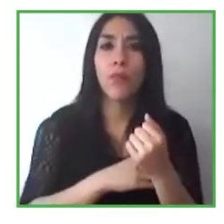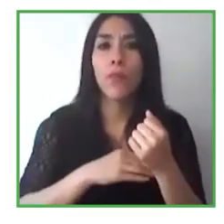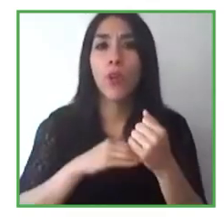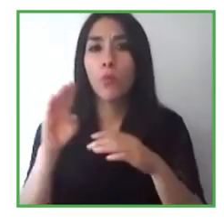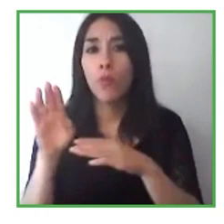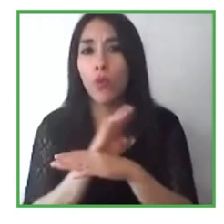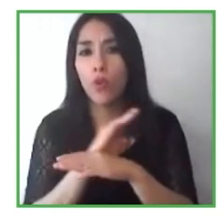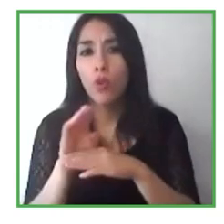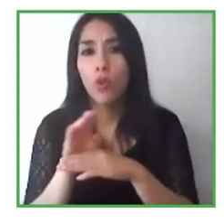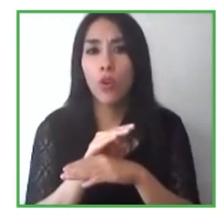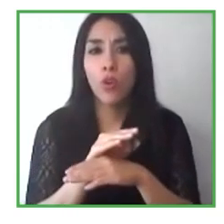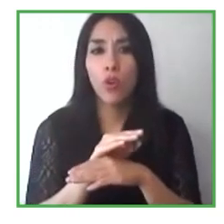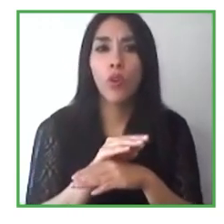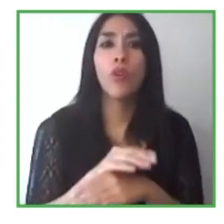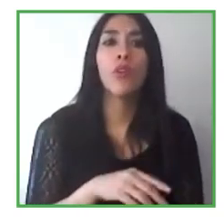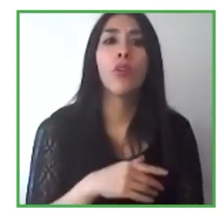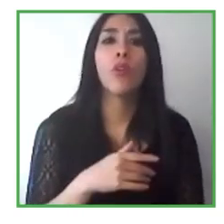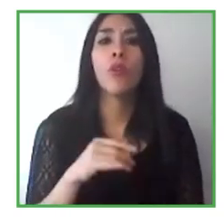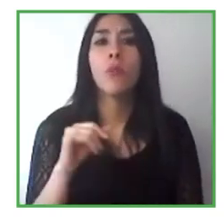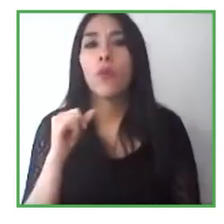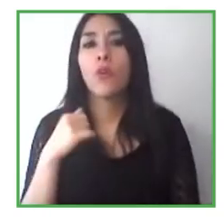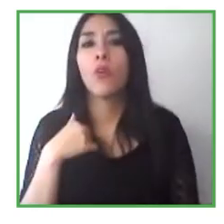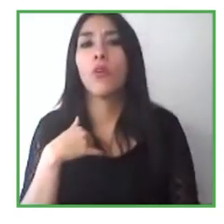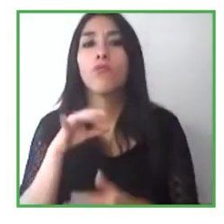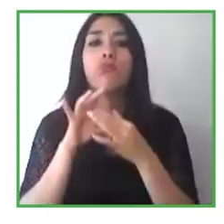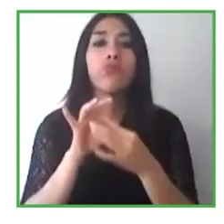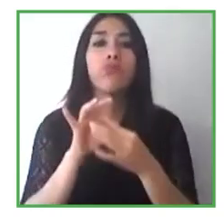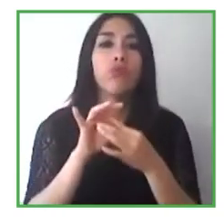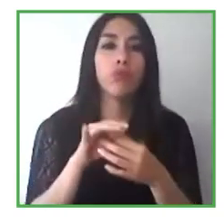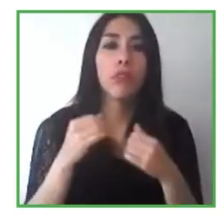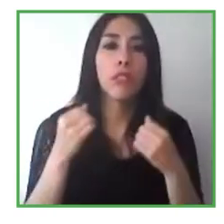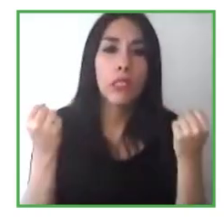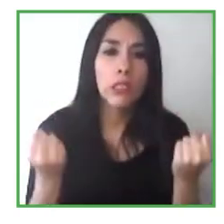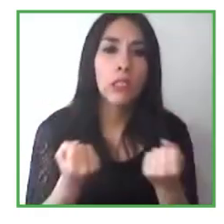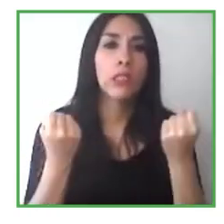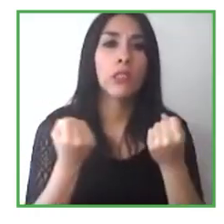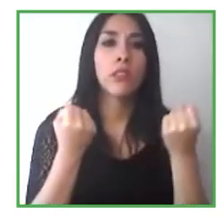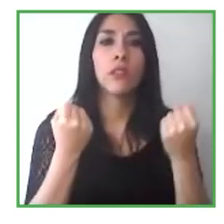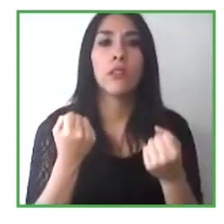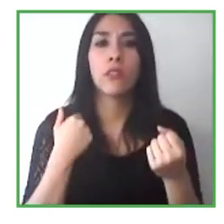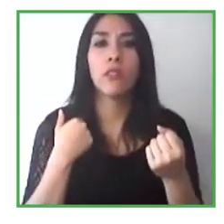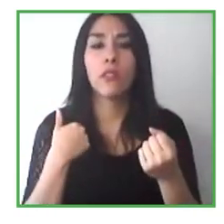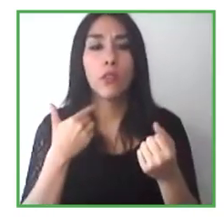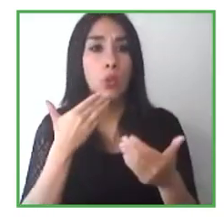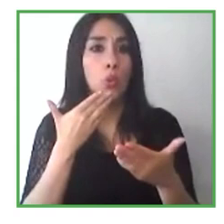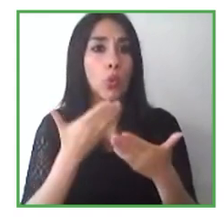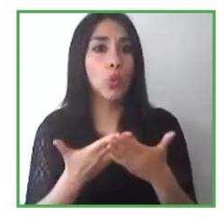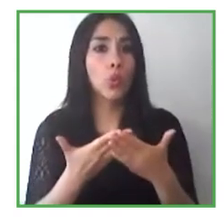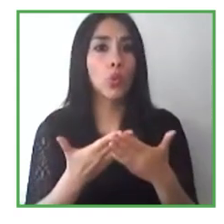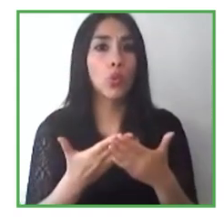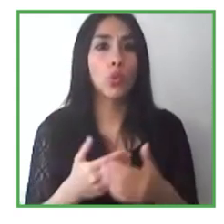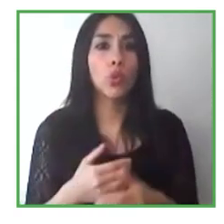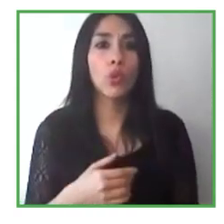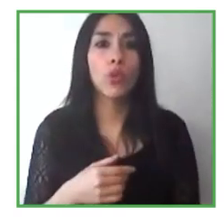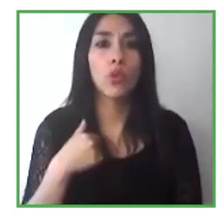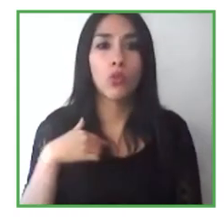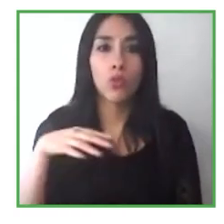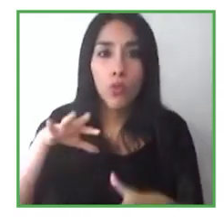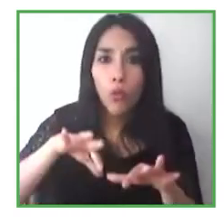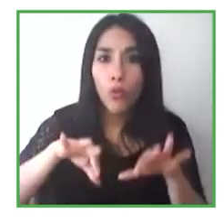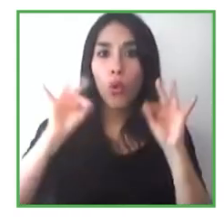específicamente. Es mediante estos esfuerzos que podemos realmente ver qué tanto podemos conectar,